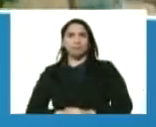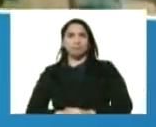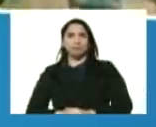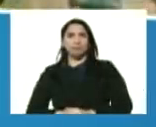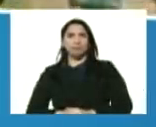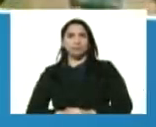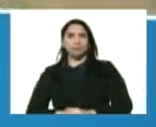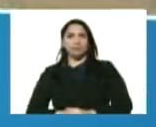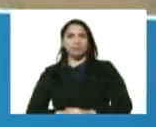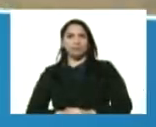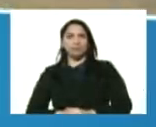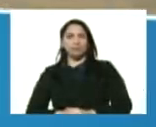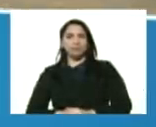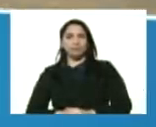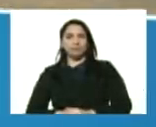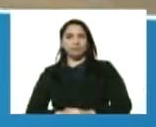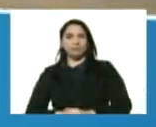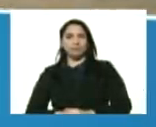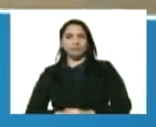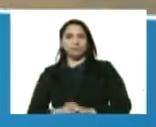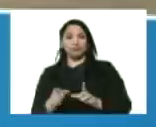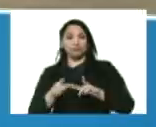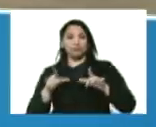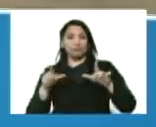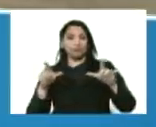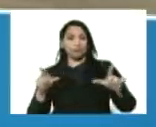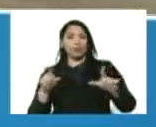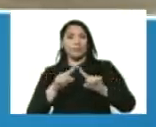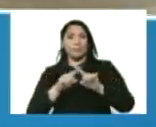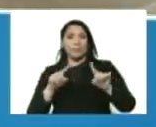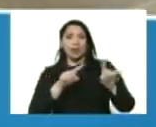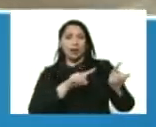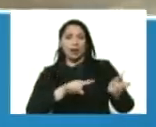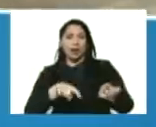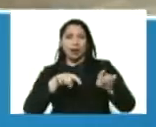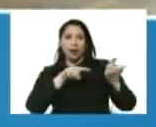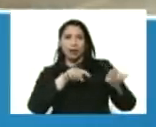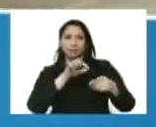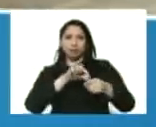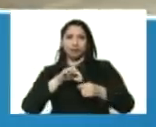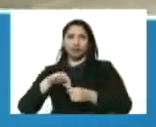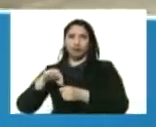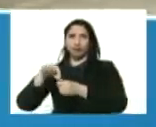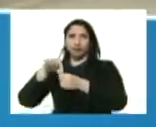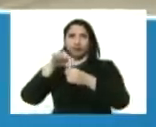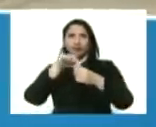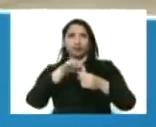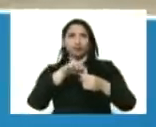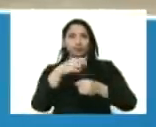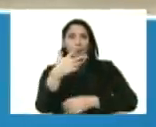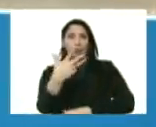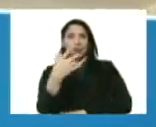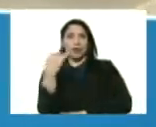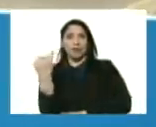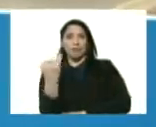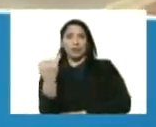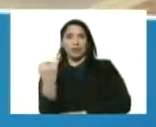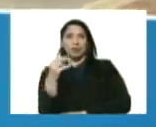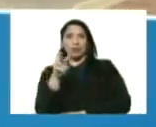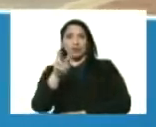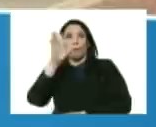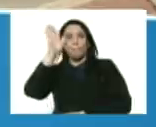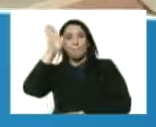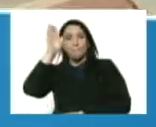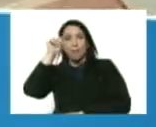tienen también sus espacios para la agricultura urbana. Tres habitaciones, dos